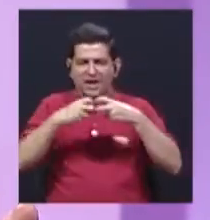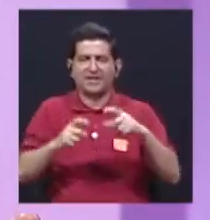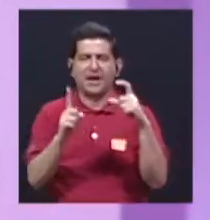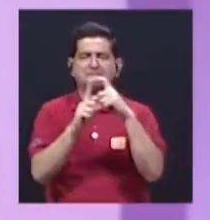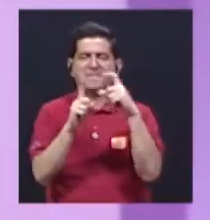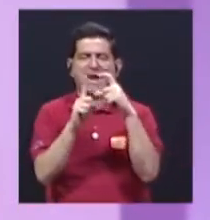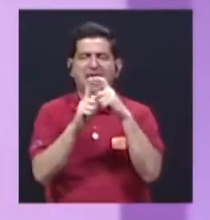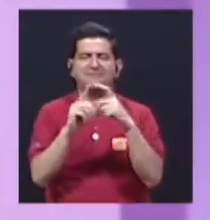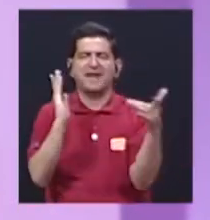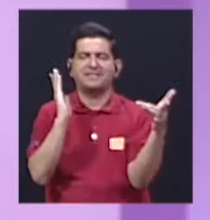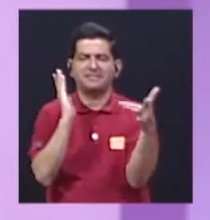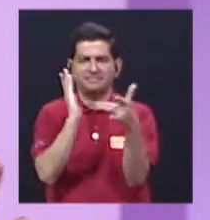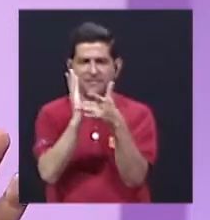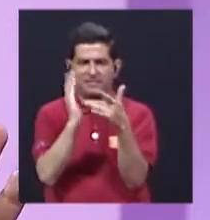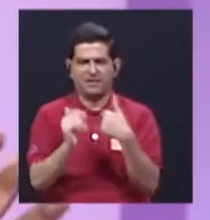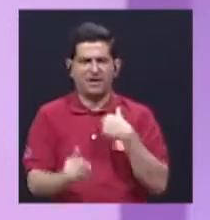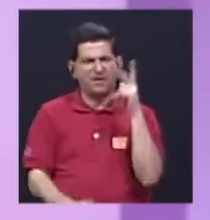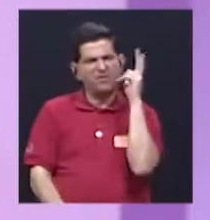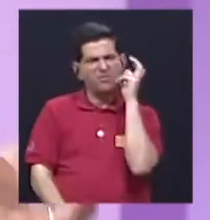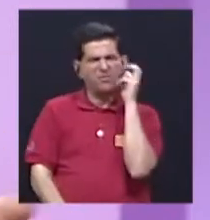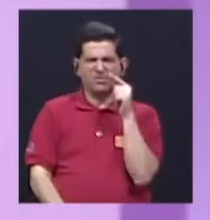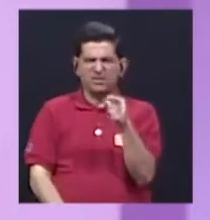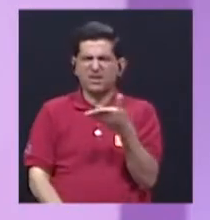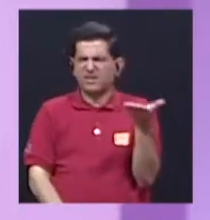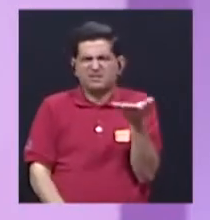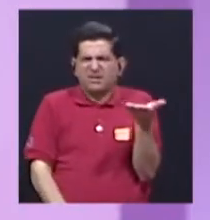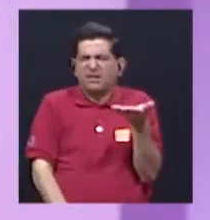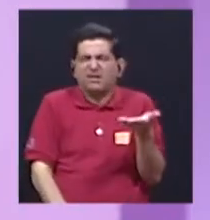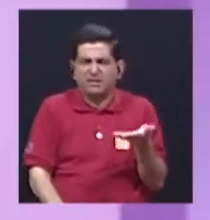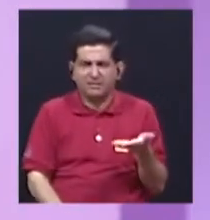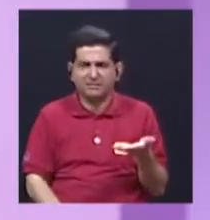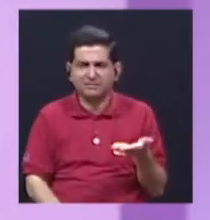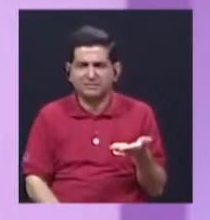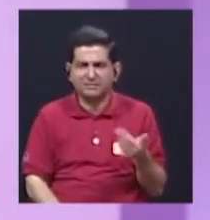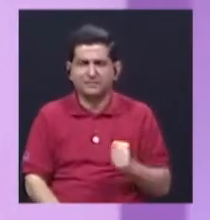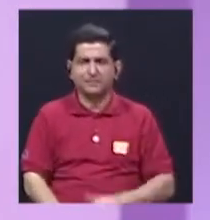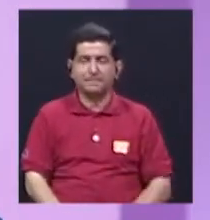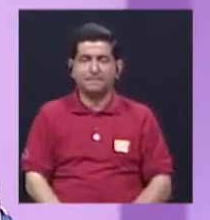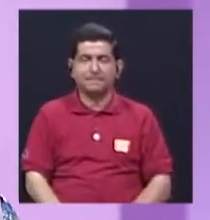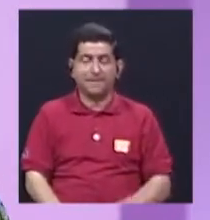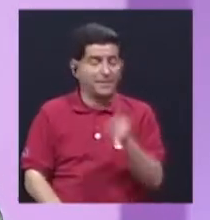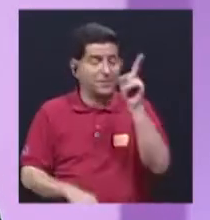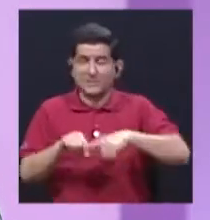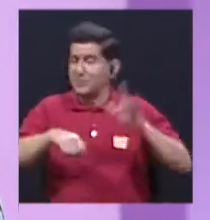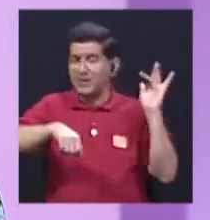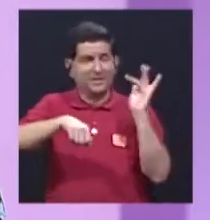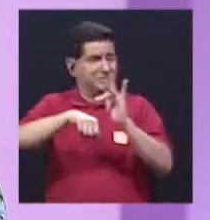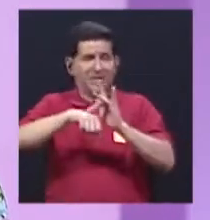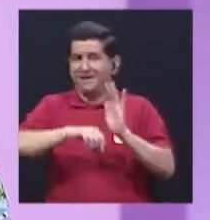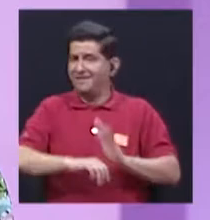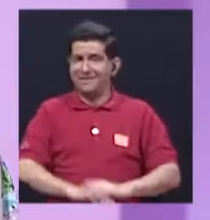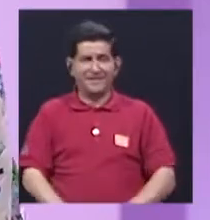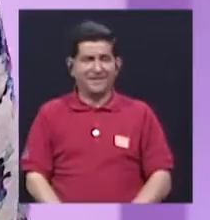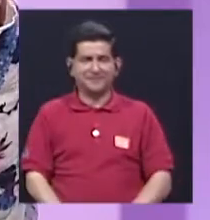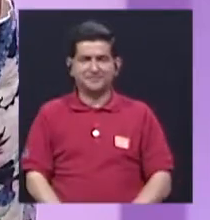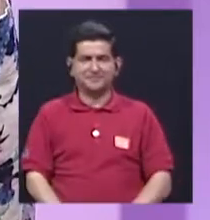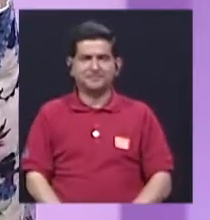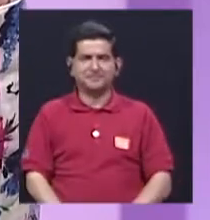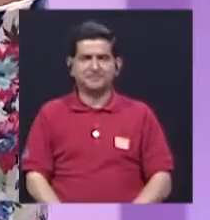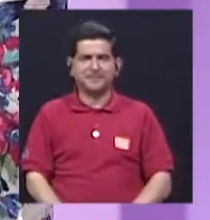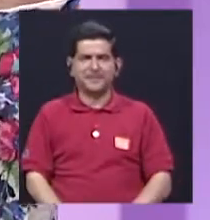técnico que cuando uno a veces lo escucha dice, pero eso con qué se come, ¿verdad? Es un intangible, es el